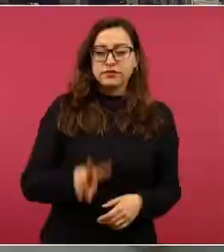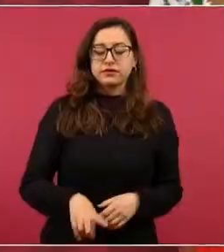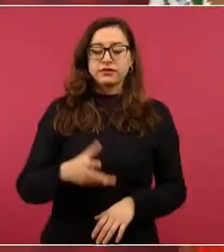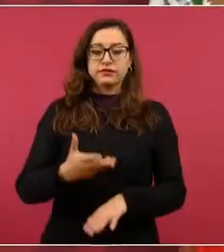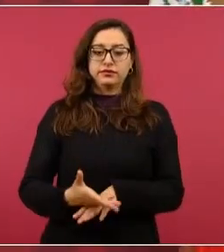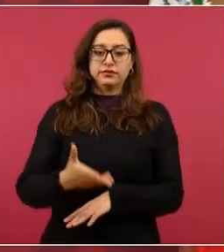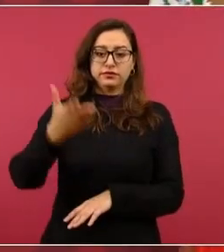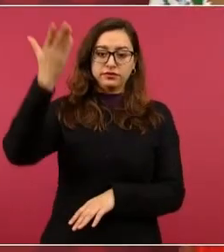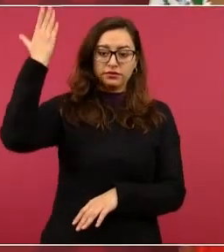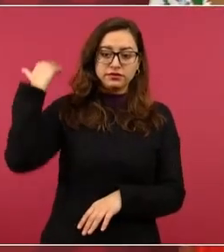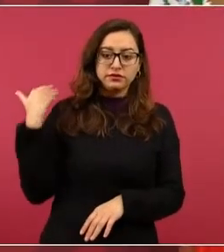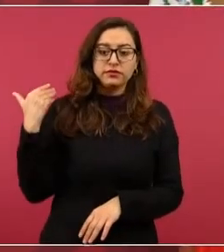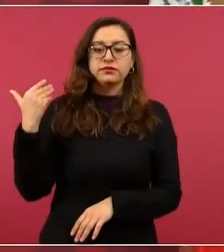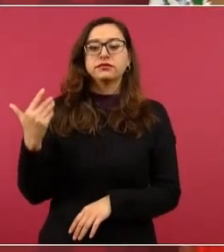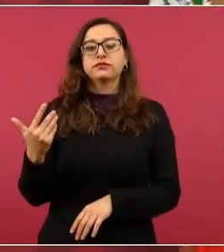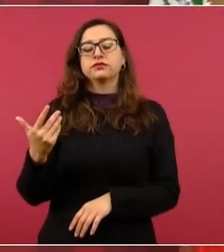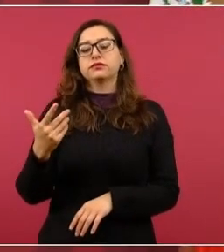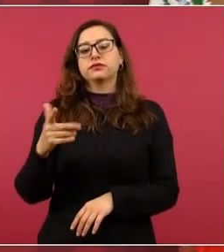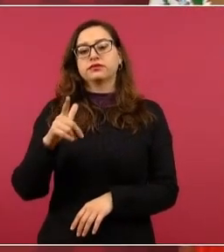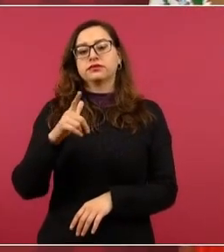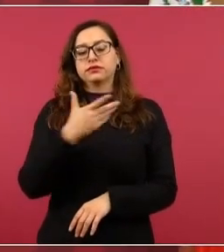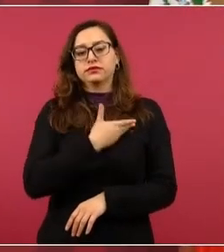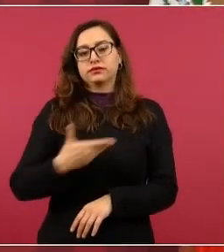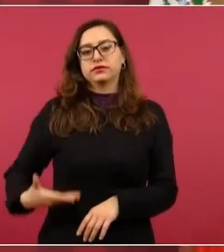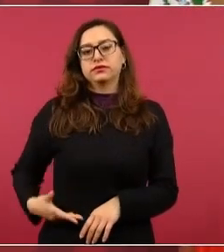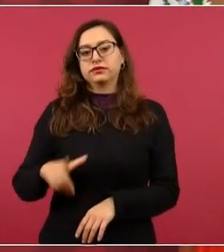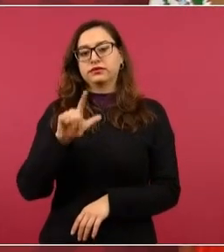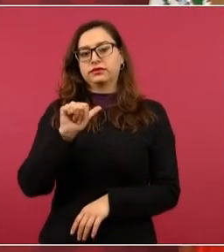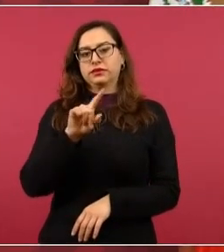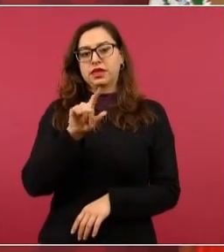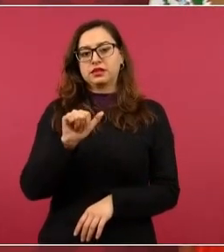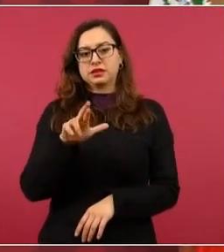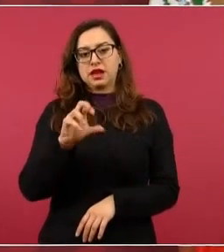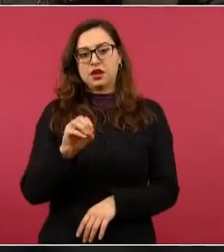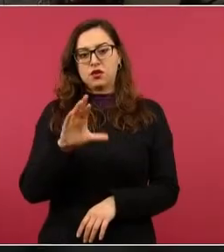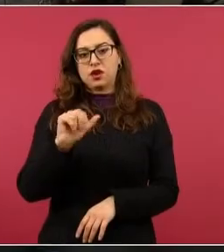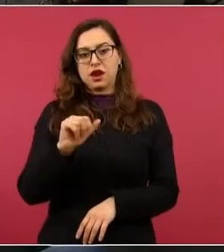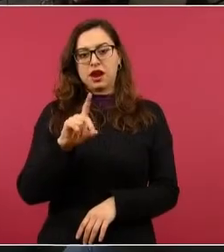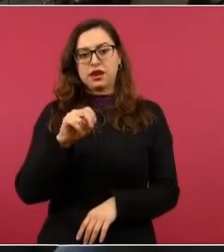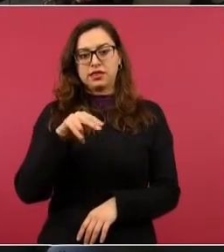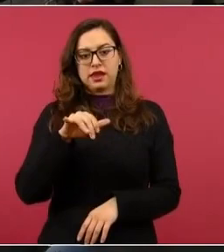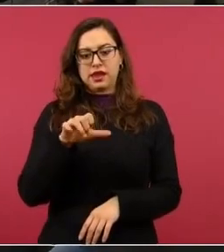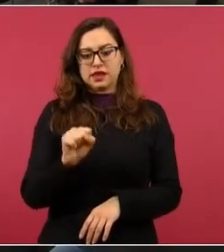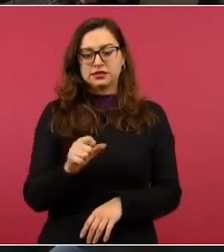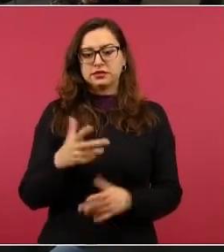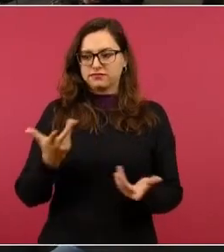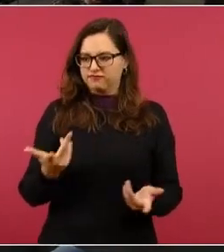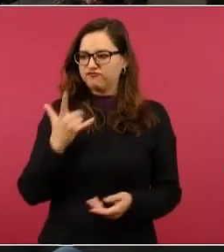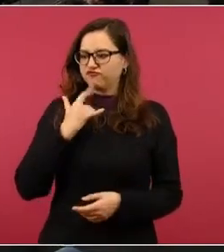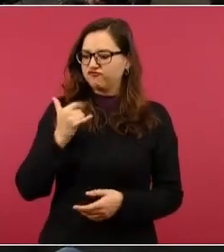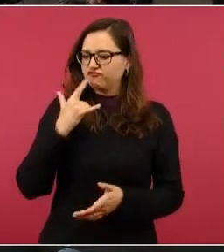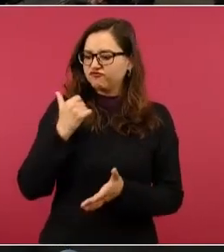el general Lázaro Cárdenas. Vengo acarreado